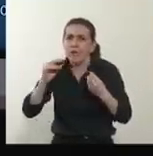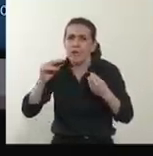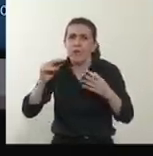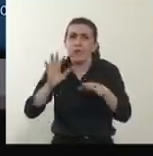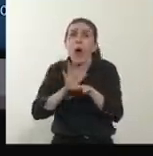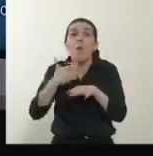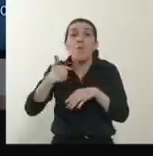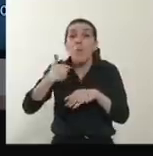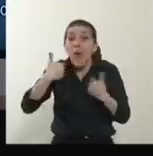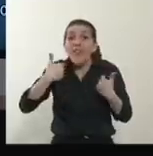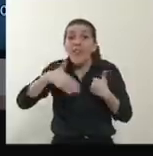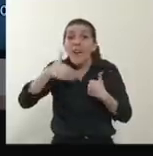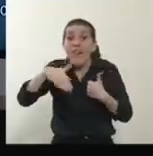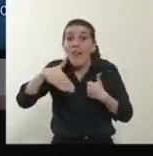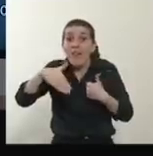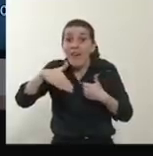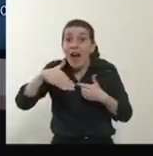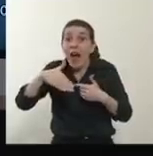crezca.